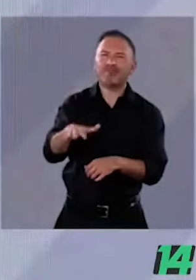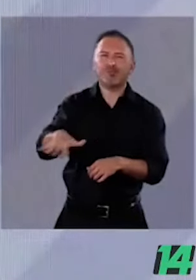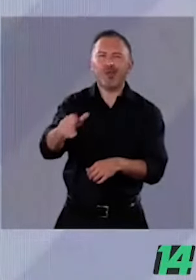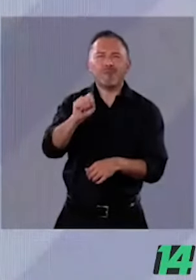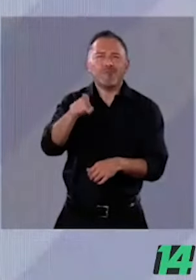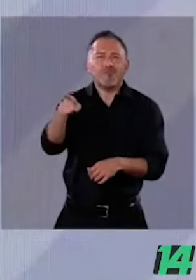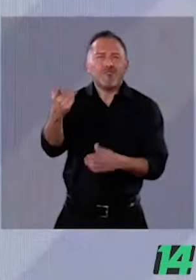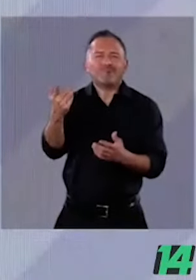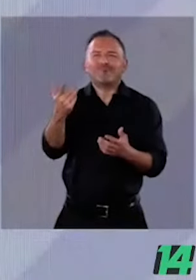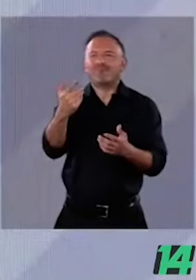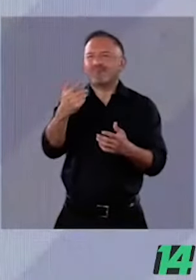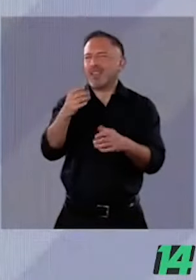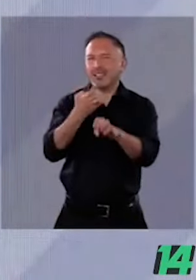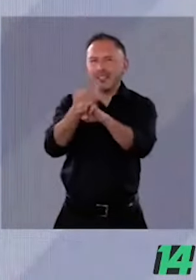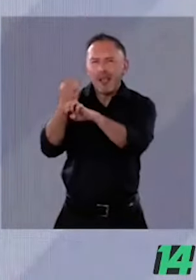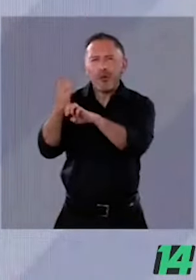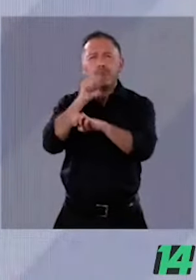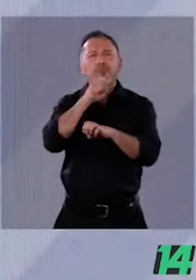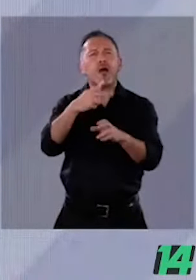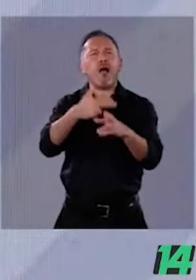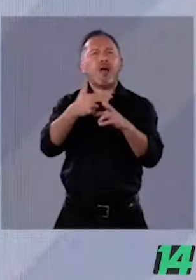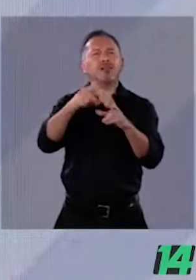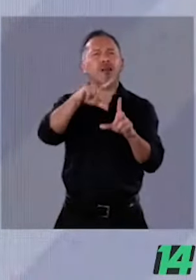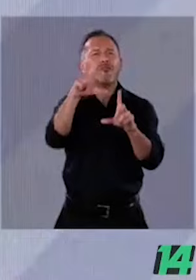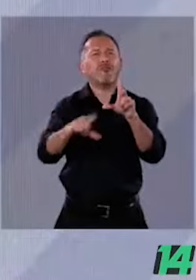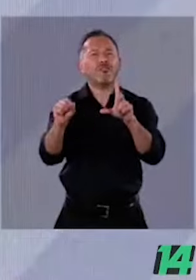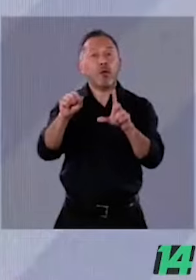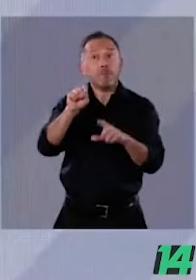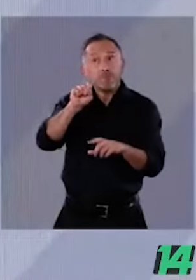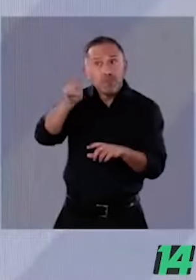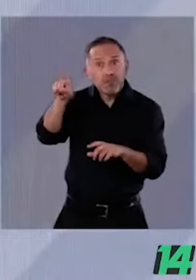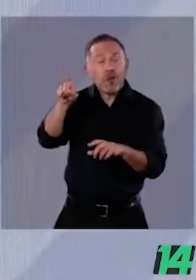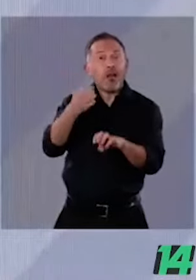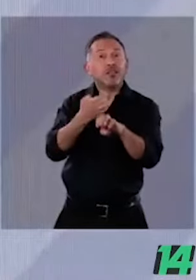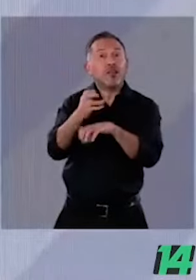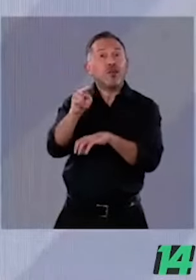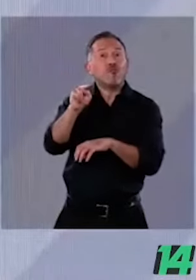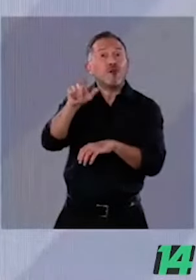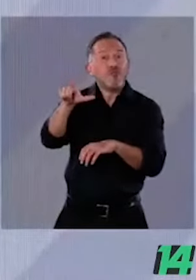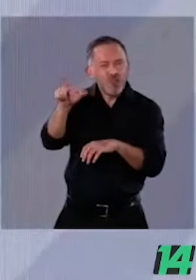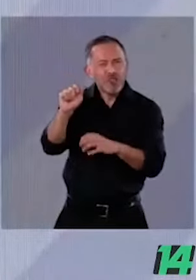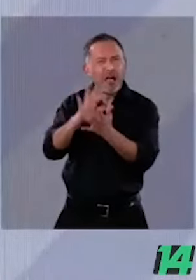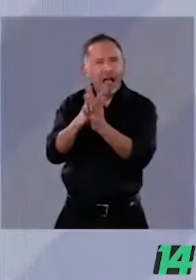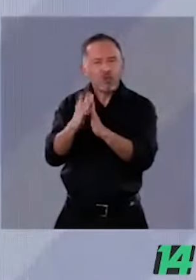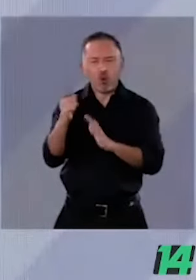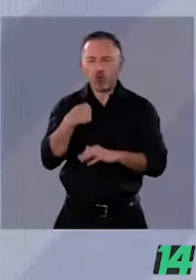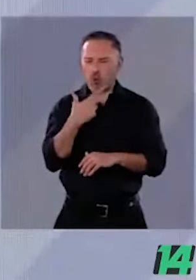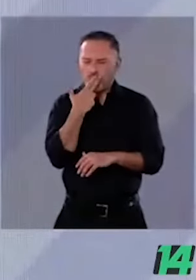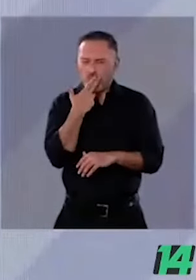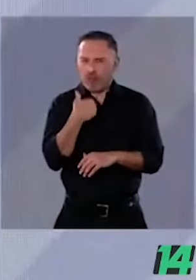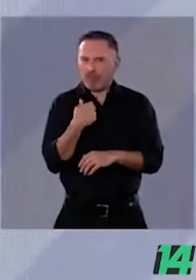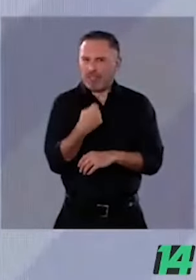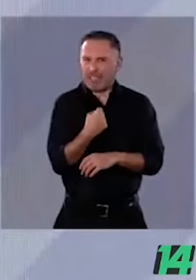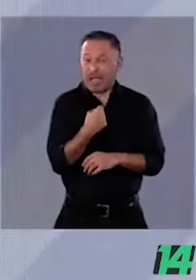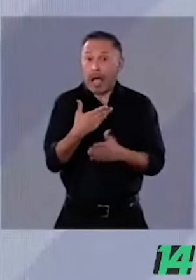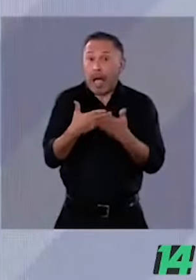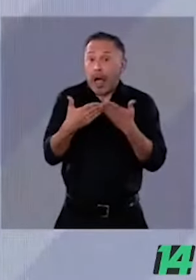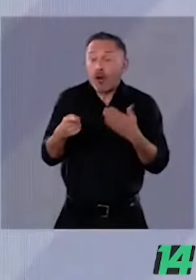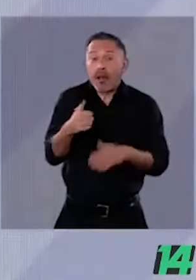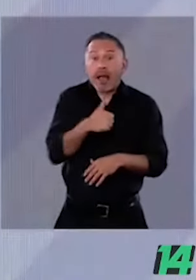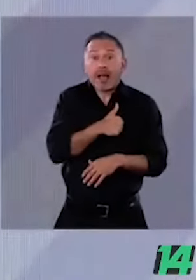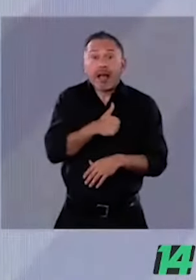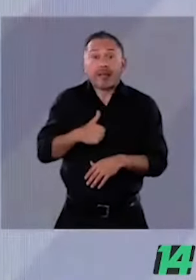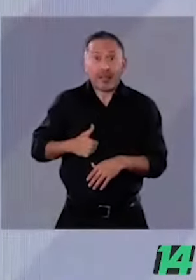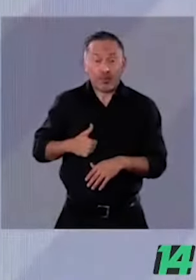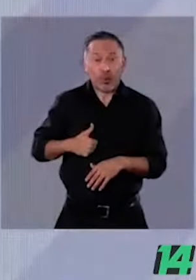lo hacen a nivel nacional, así lo hacen en Nuevo León, y por eso se aferran, por eso quisieron que el que hoy es su candidato al alcalde de Monterrey fuera el